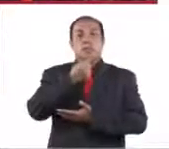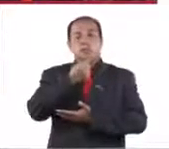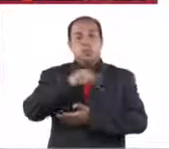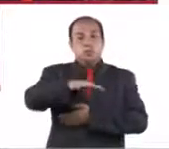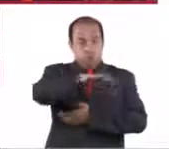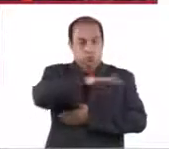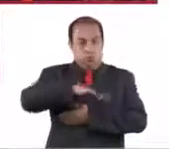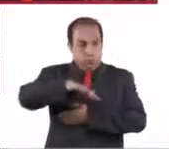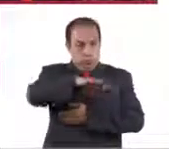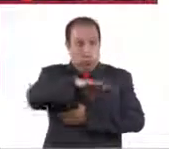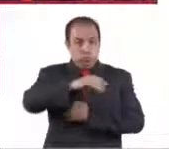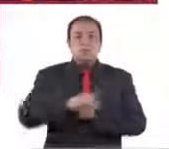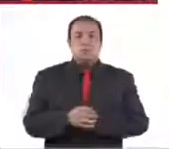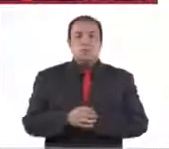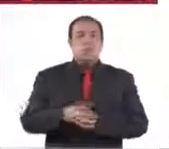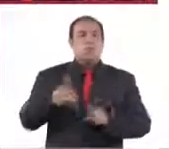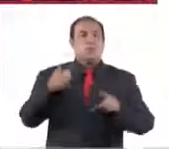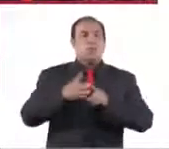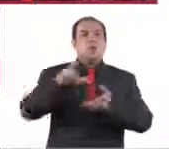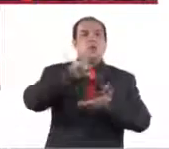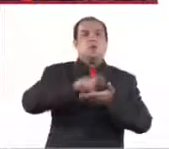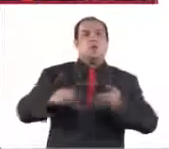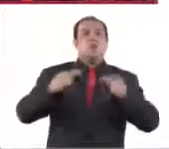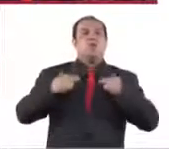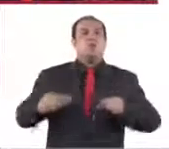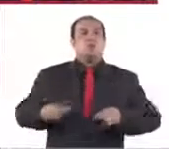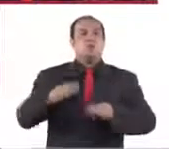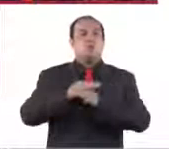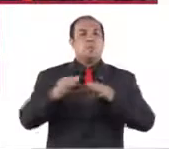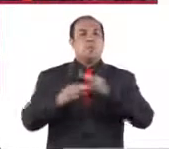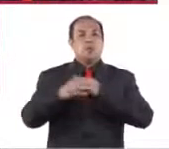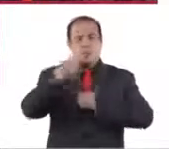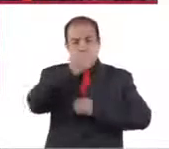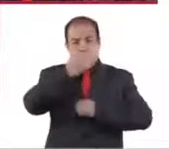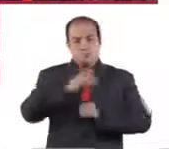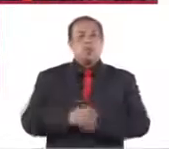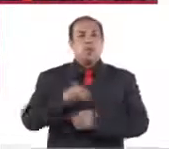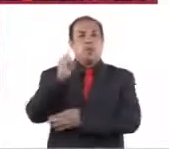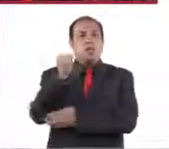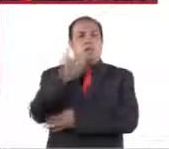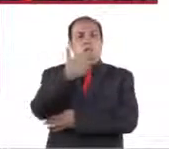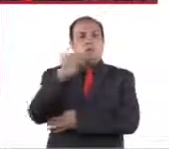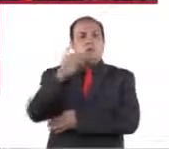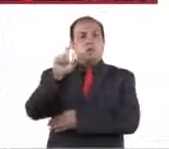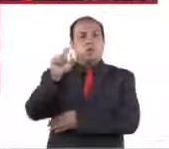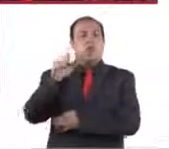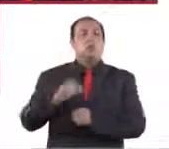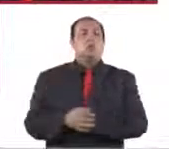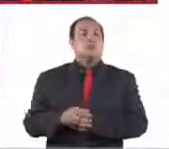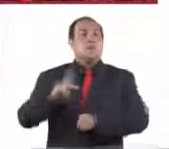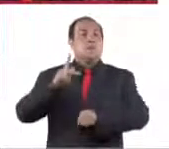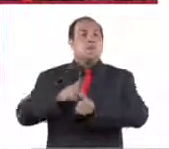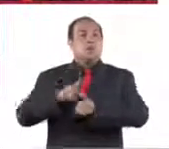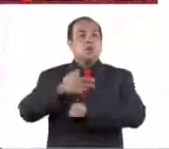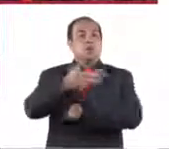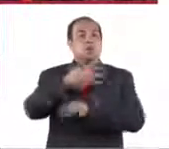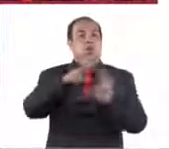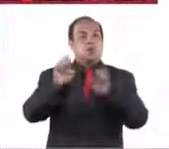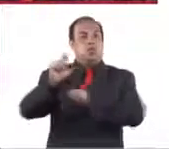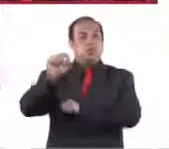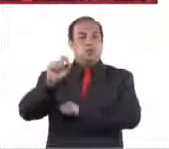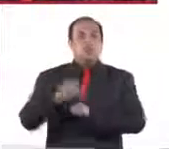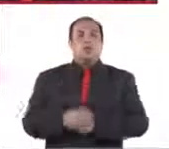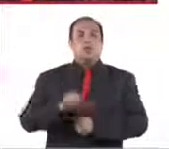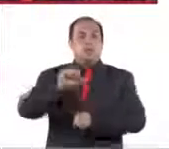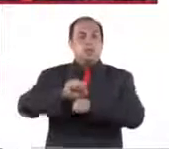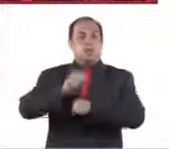para sus útiles y sus uniformes escolares. Preescolar, 820 pesos, primaria, 920, secundaria, mil